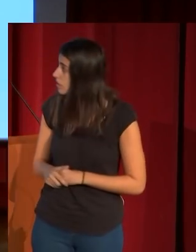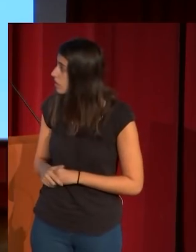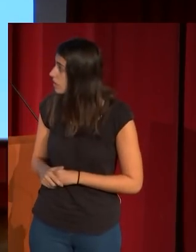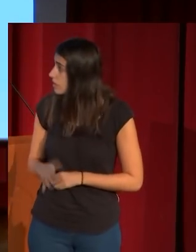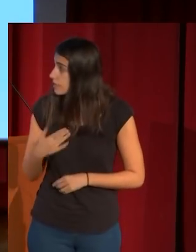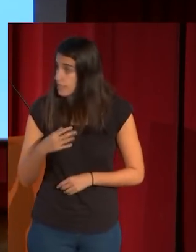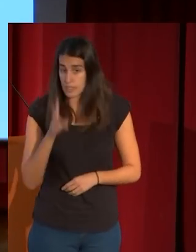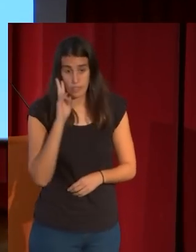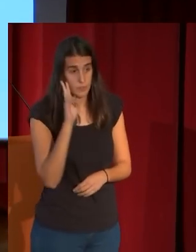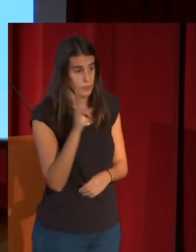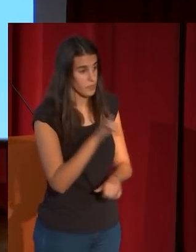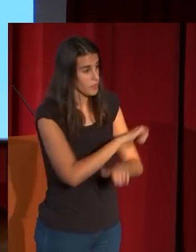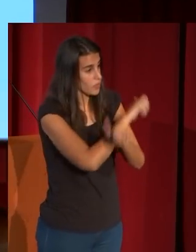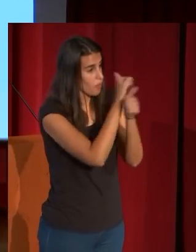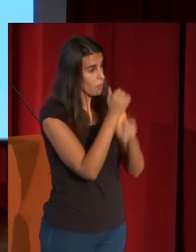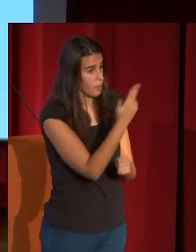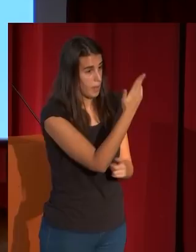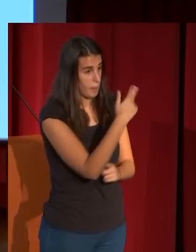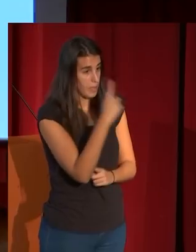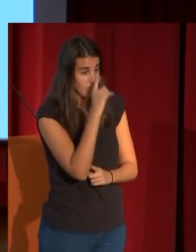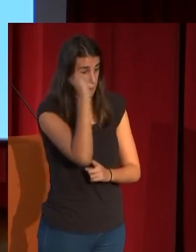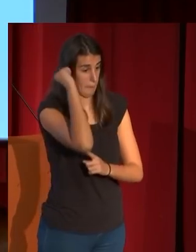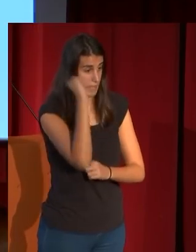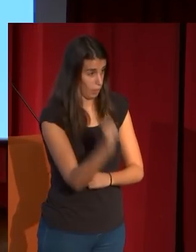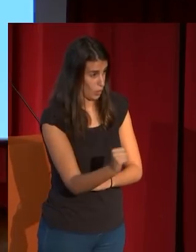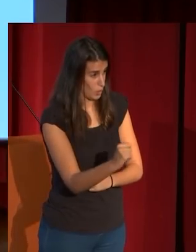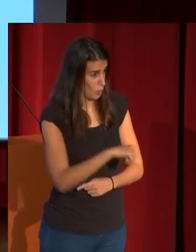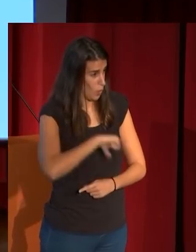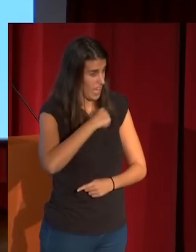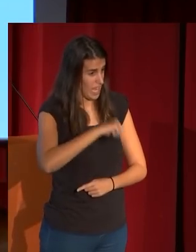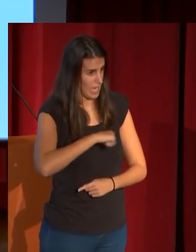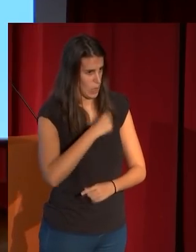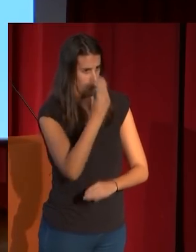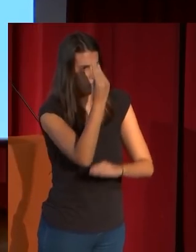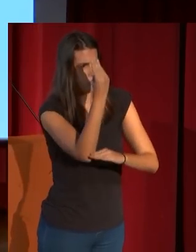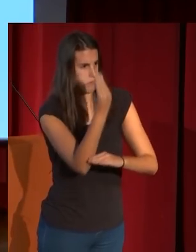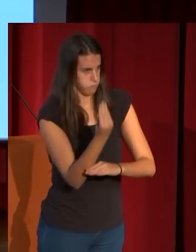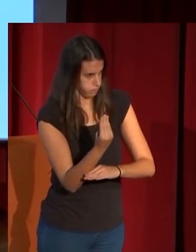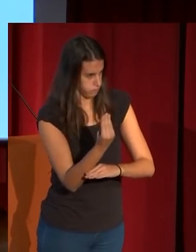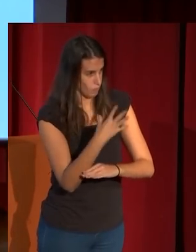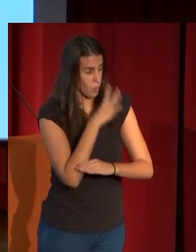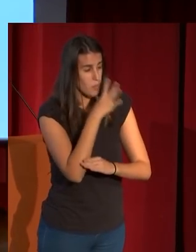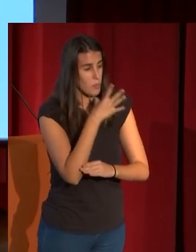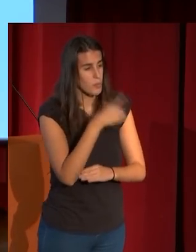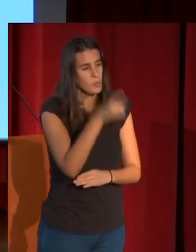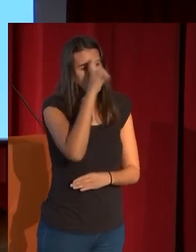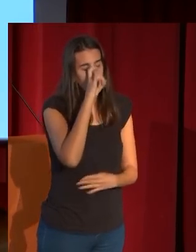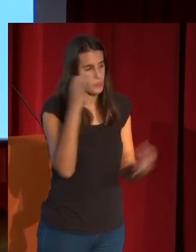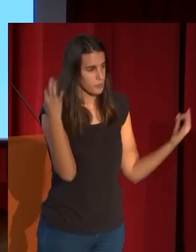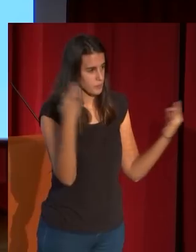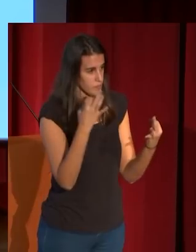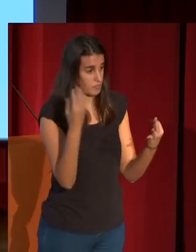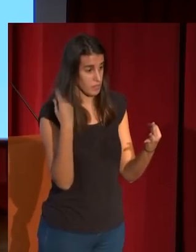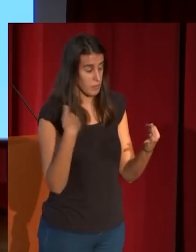manera de representar al picador herido, como rígidamente colocado, porque recuerda mucho a las